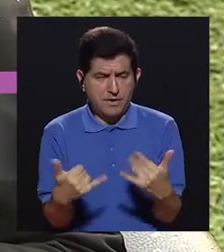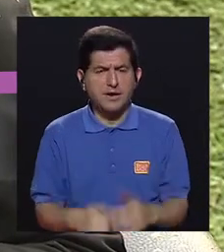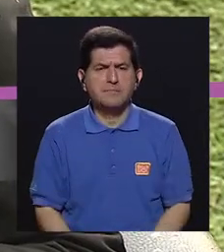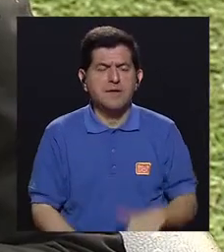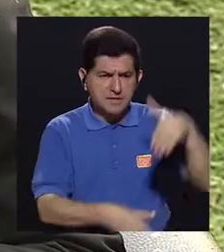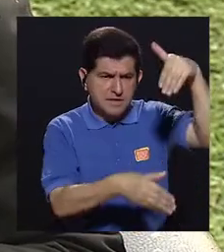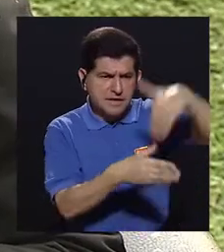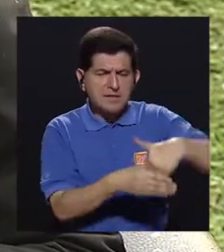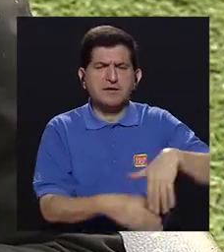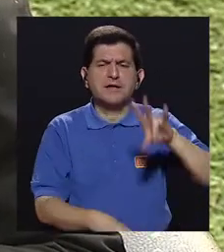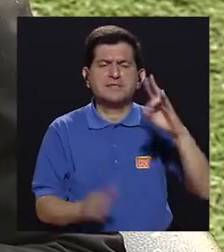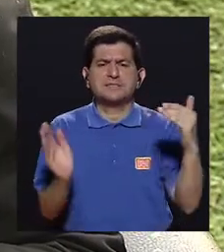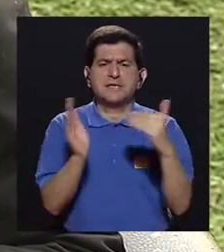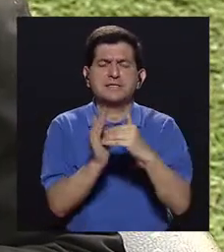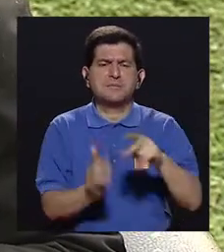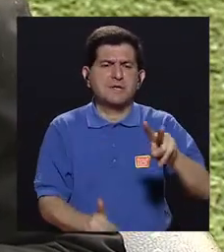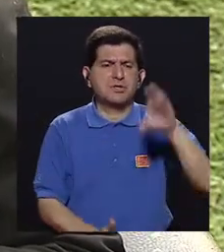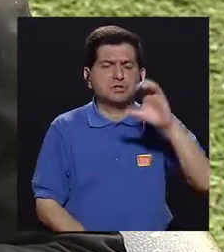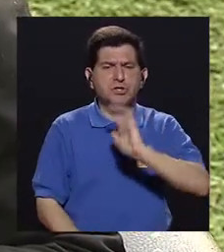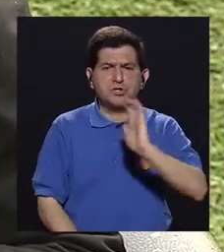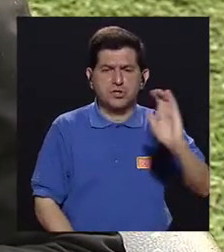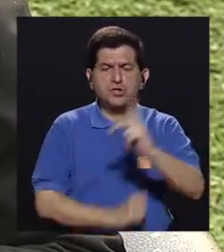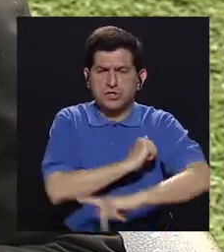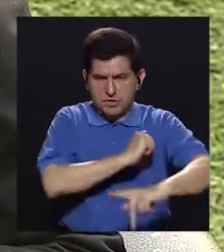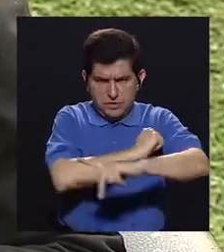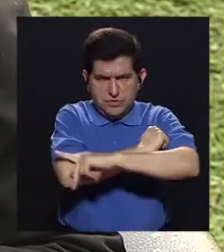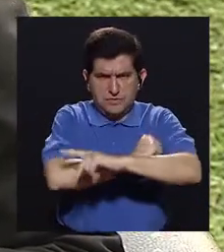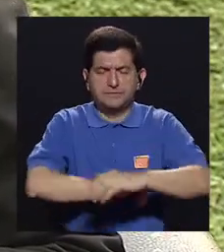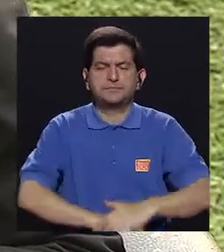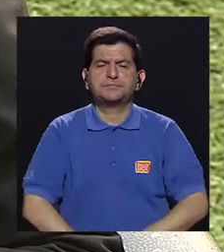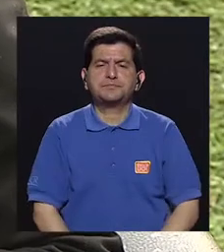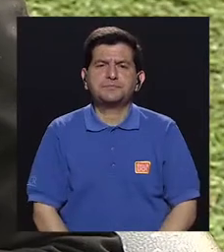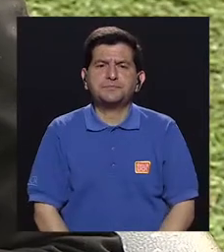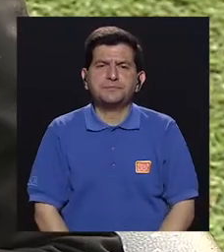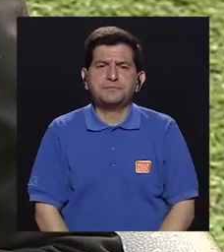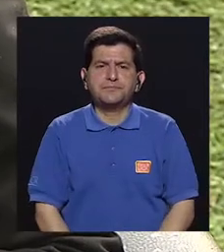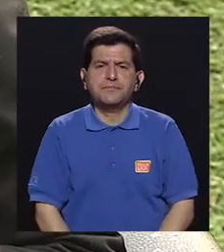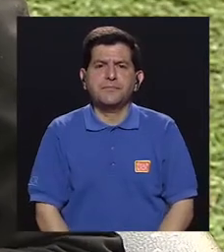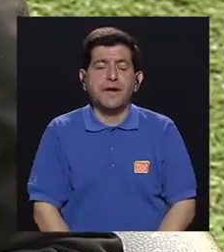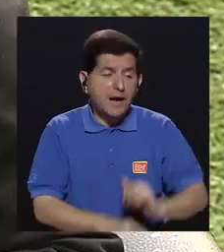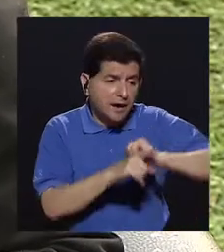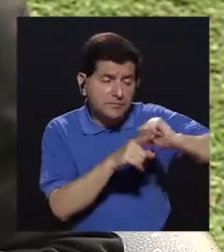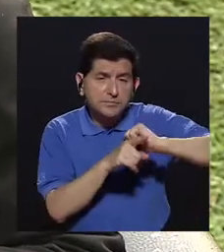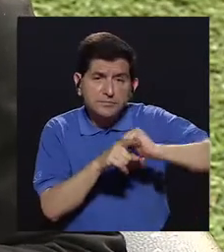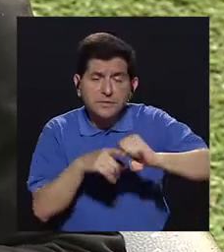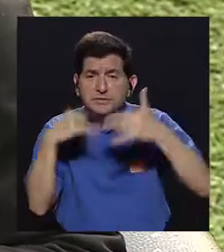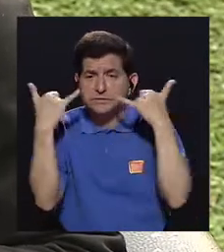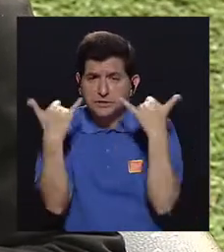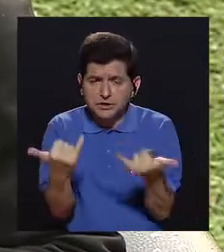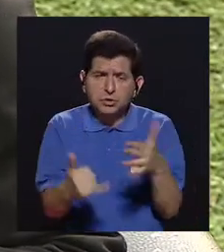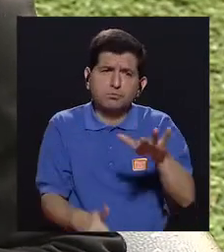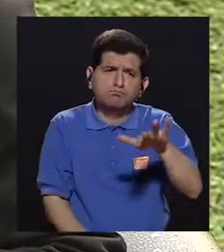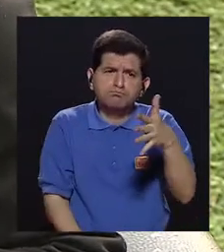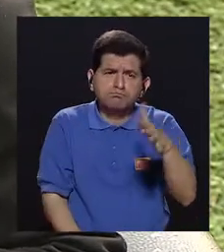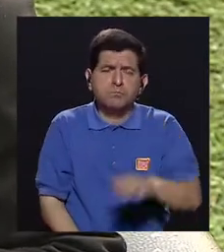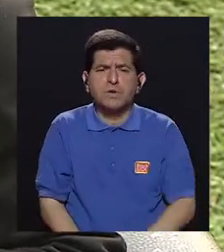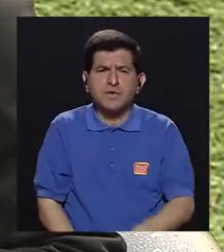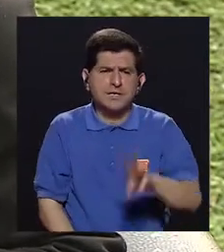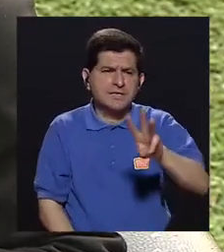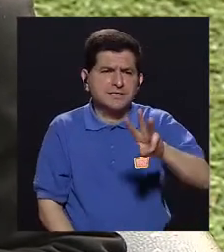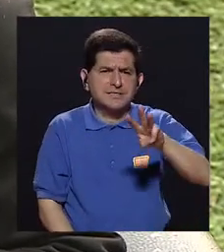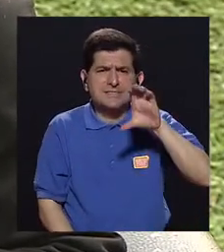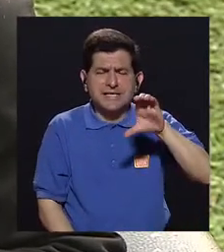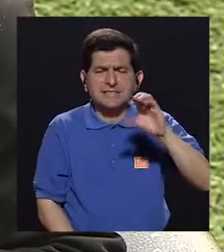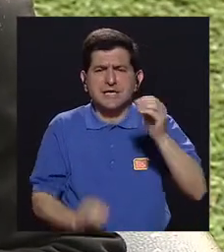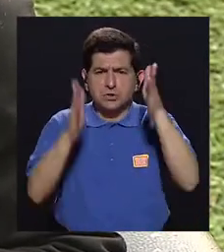intervenido 7200 niños a nivel del país. ¡Qué bueno! Y se han capacitado aproximadamente 600